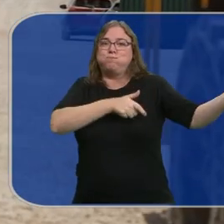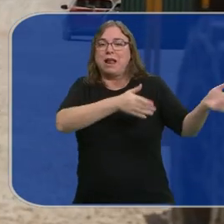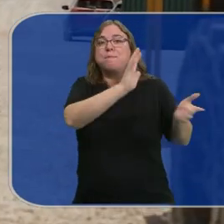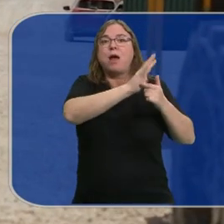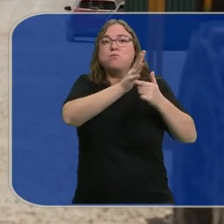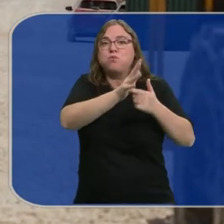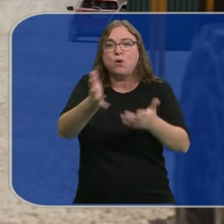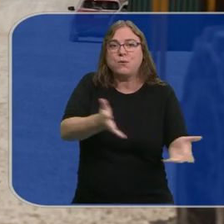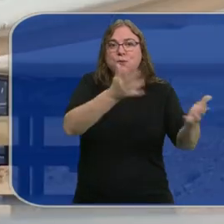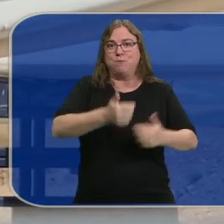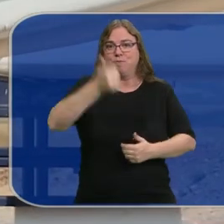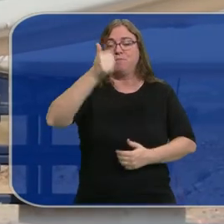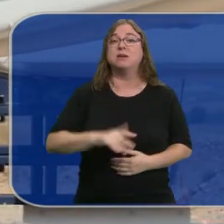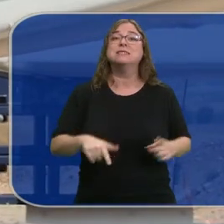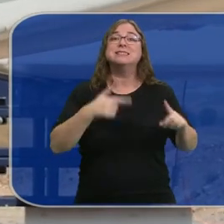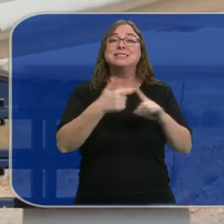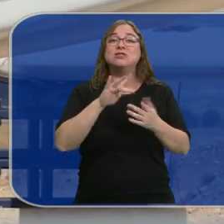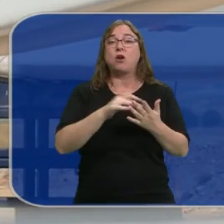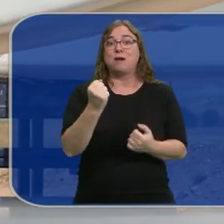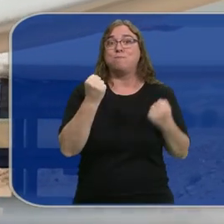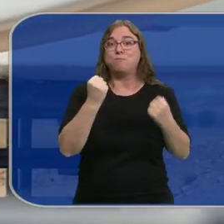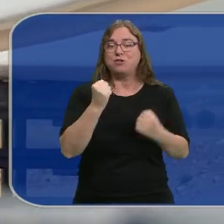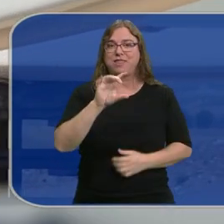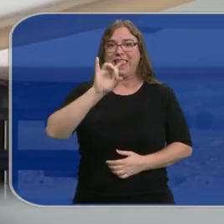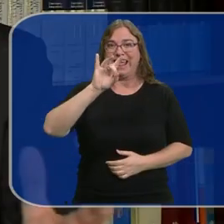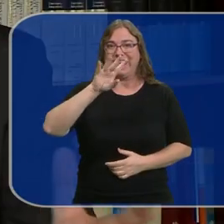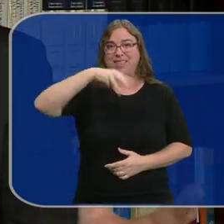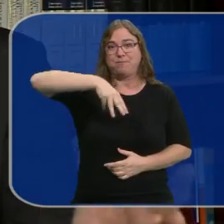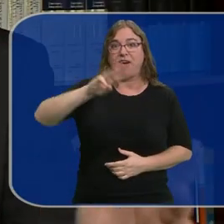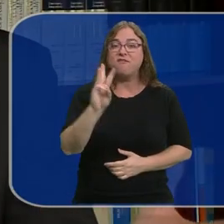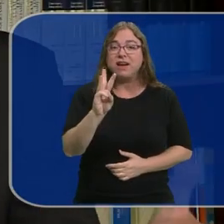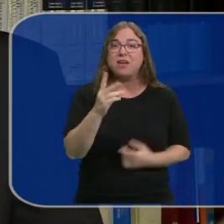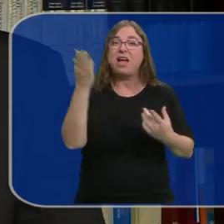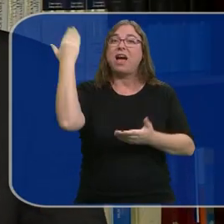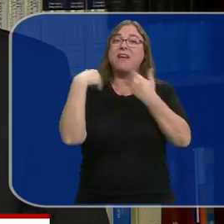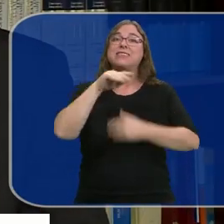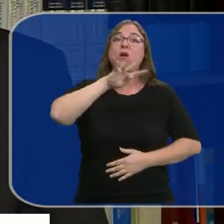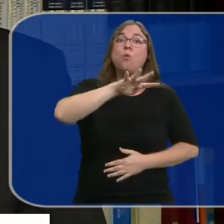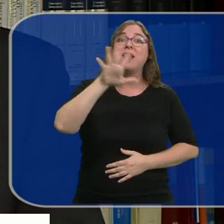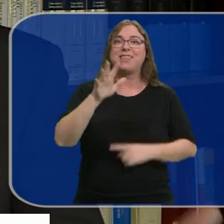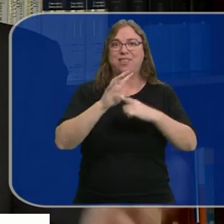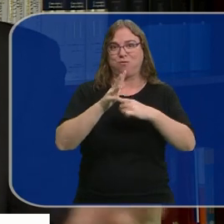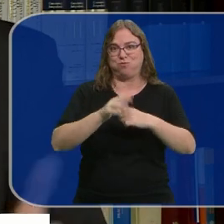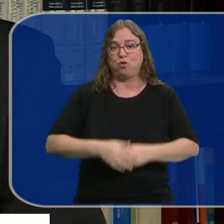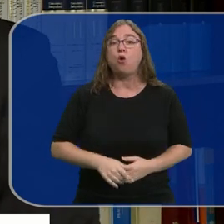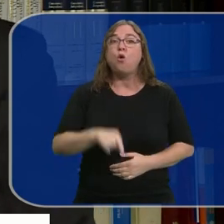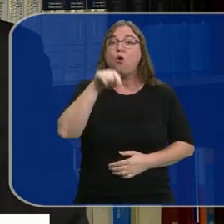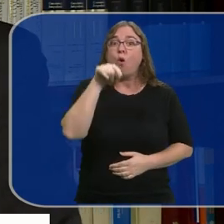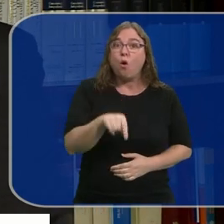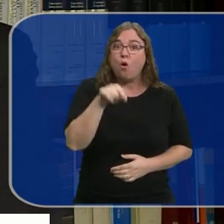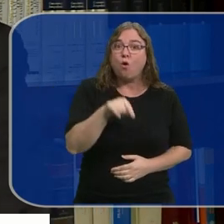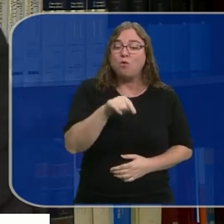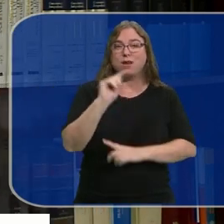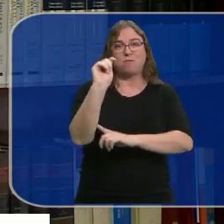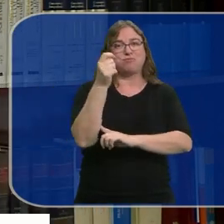aprovechar mejor el viento. Para alcanzar esa potencia de 15 megavatios hacían falta 45 máquinas. Hoy, para